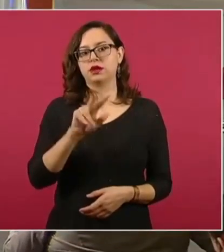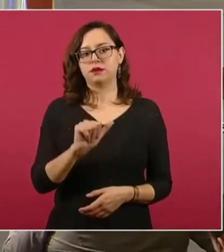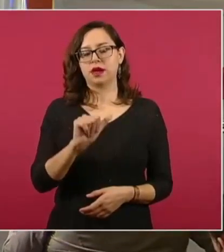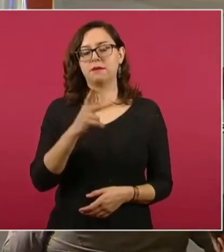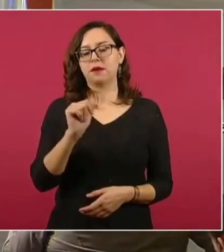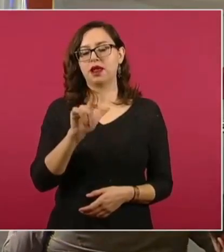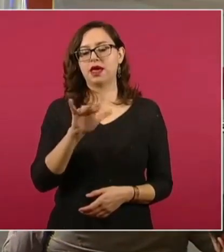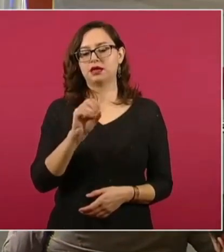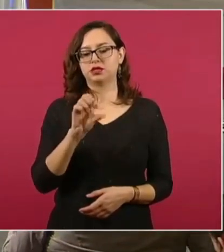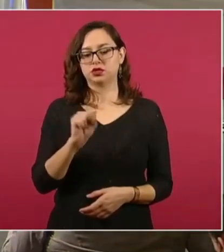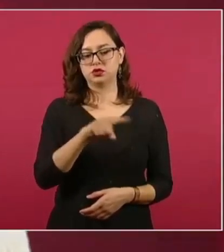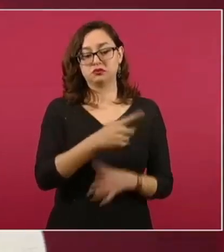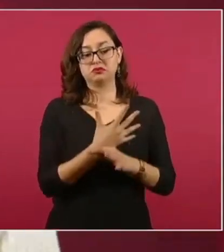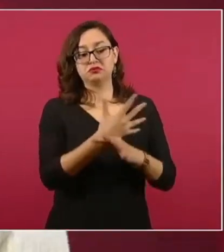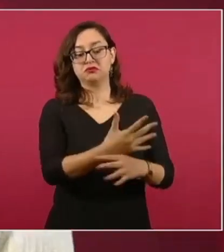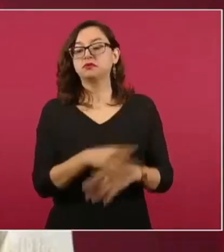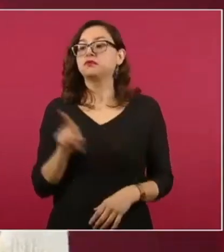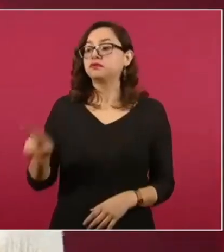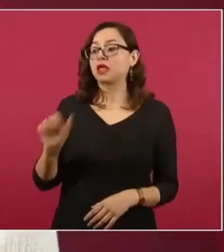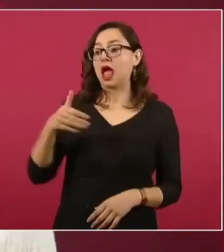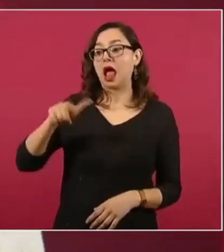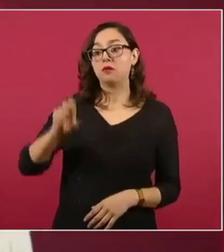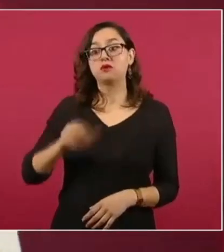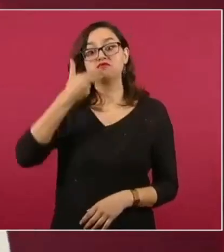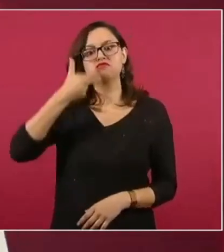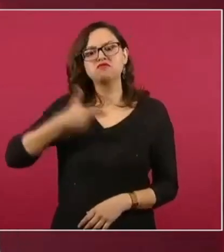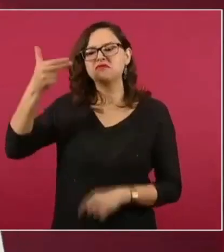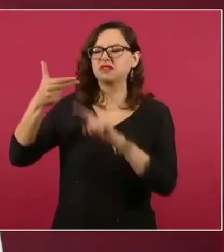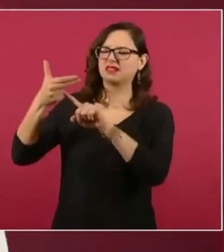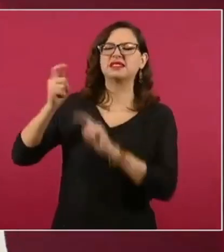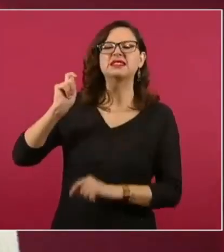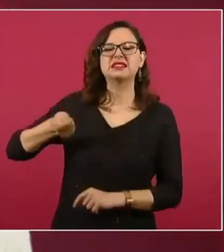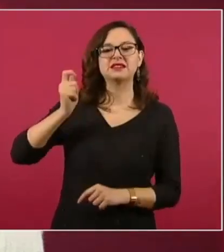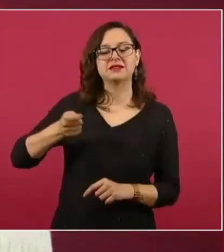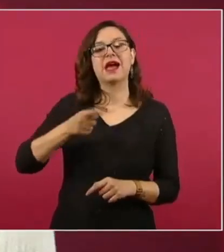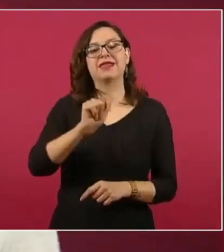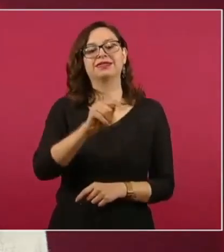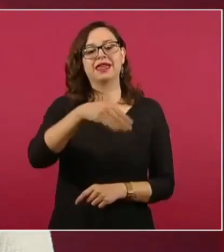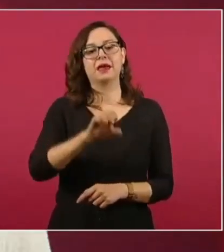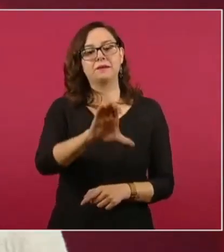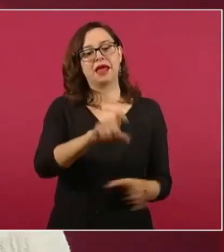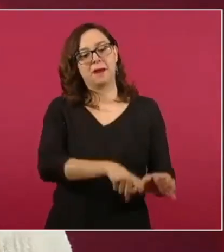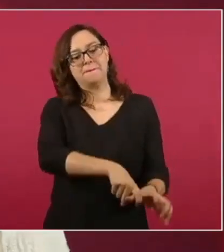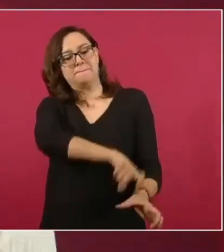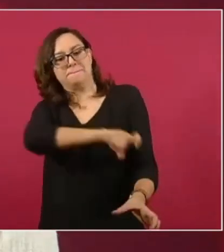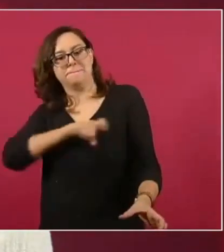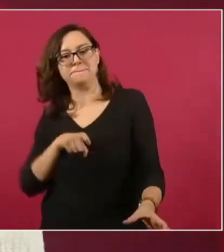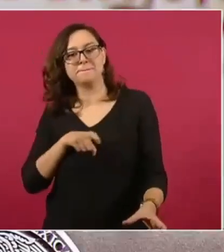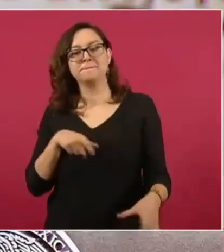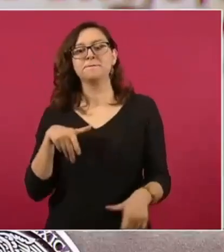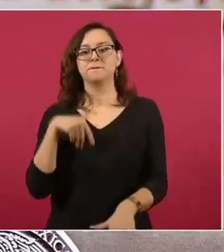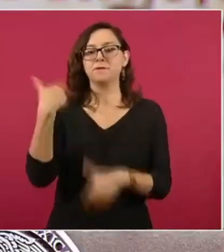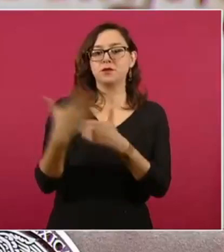suicidio, promoviendo la salida del tratado comercial y anunciarlo el 16 de septiembre para buscar el